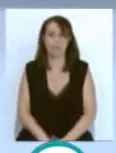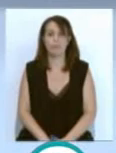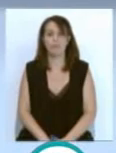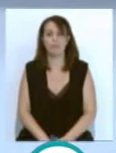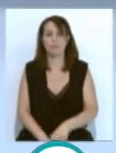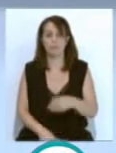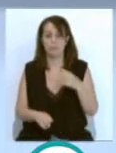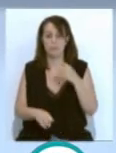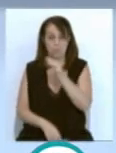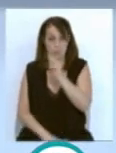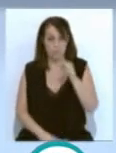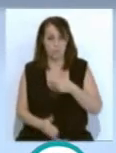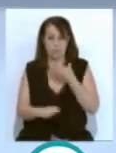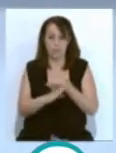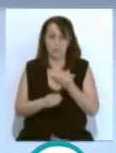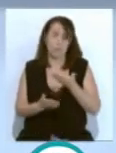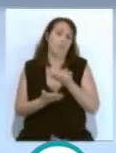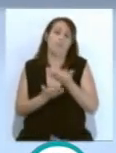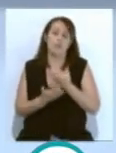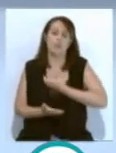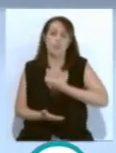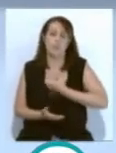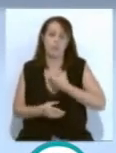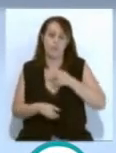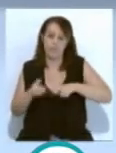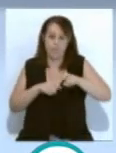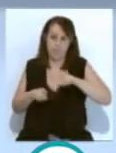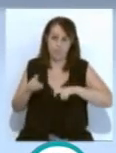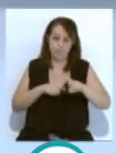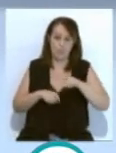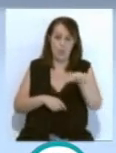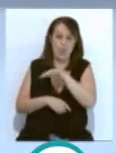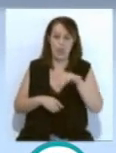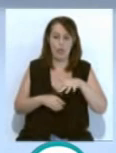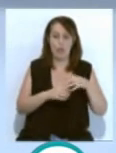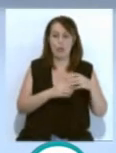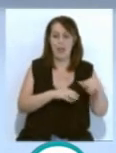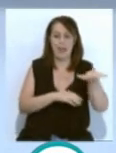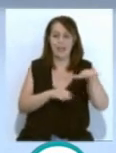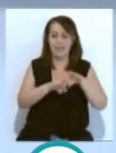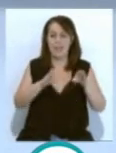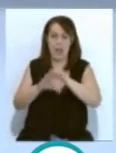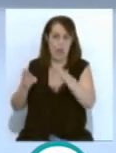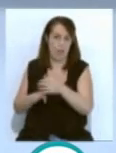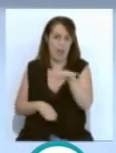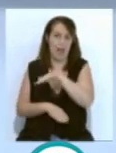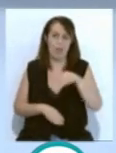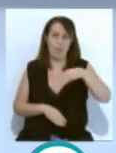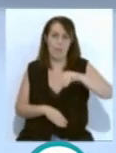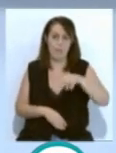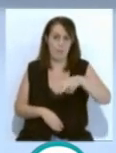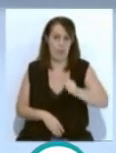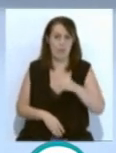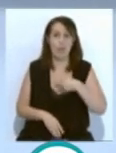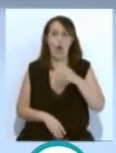El Partido Popular pide al Ayuntamiento que rectifique sobre la ubicación de las terrazas de la Plaza de Mina. El presidente del grupo municipal, Juan